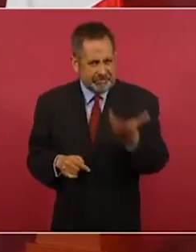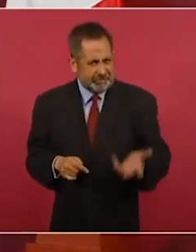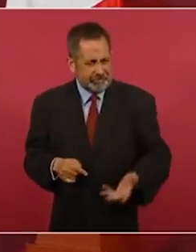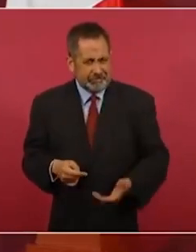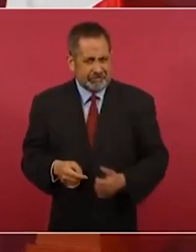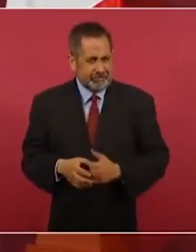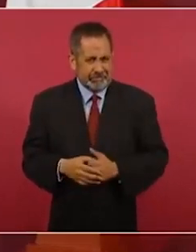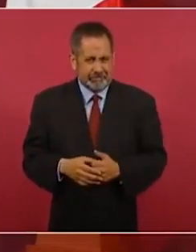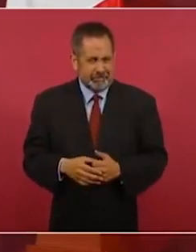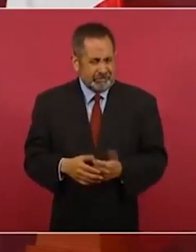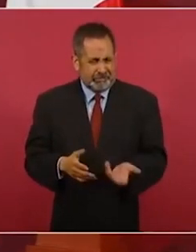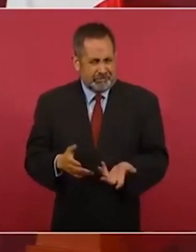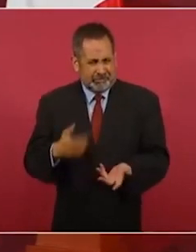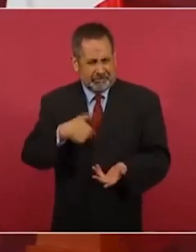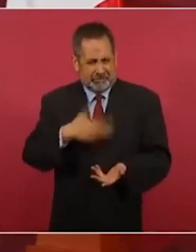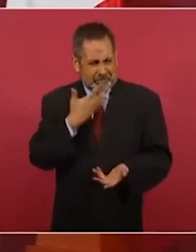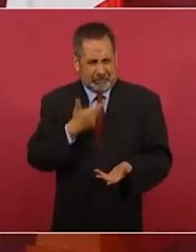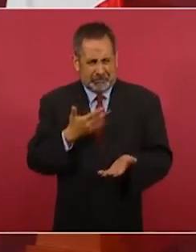¿Con qué derecho?